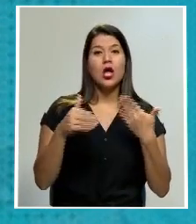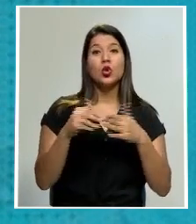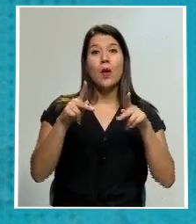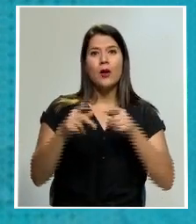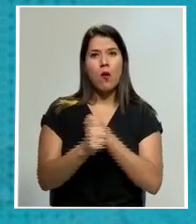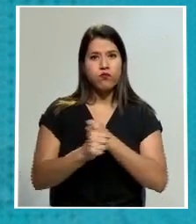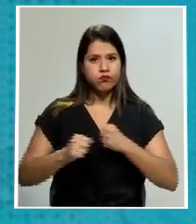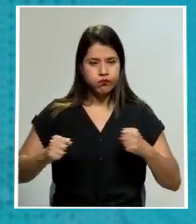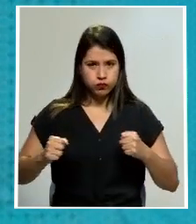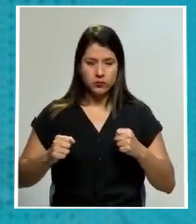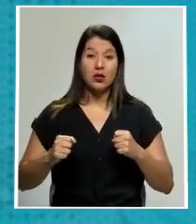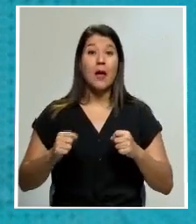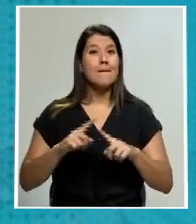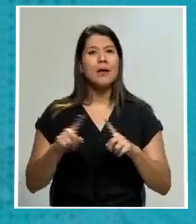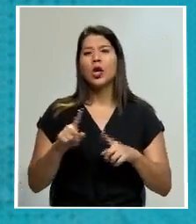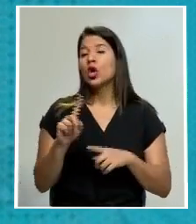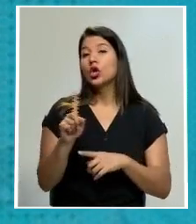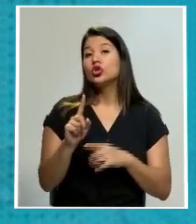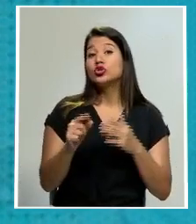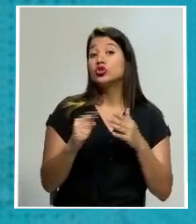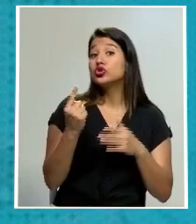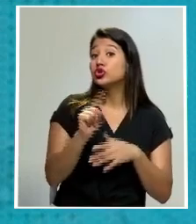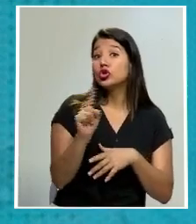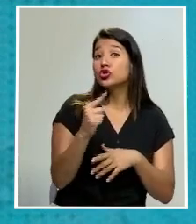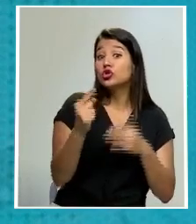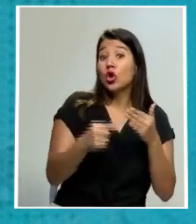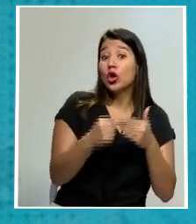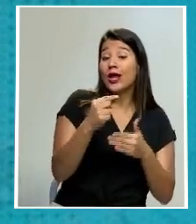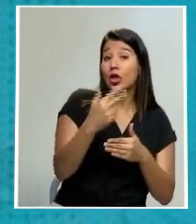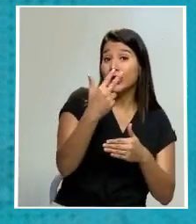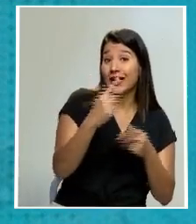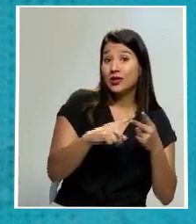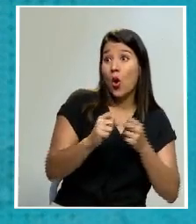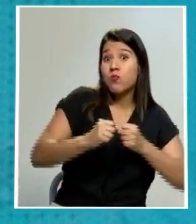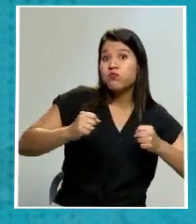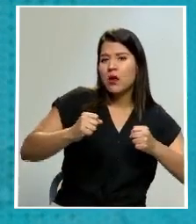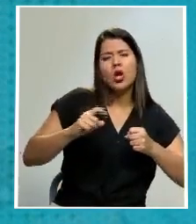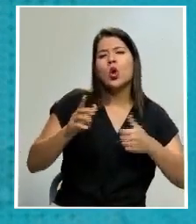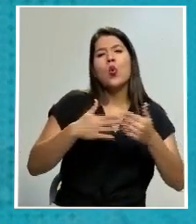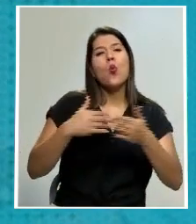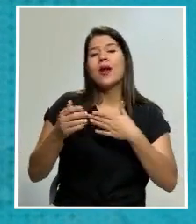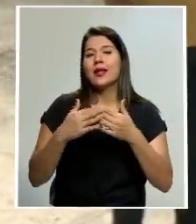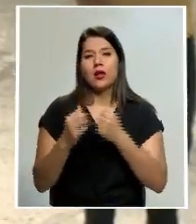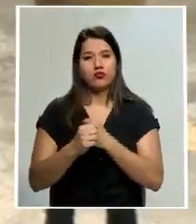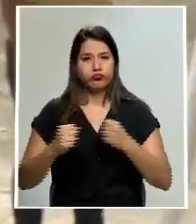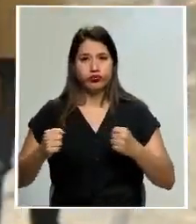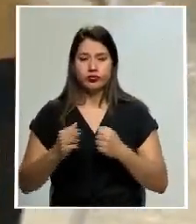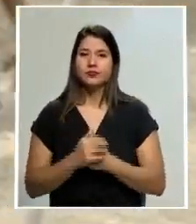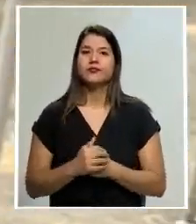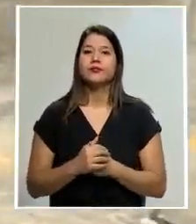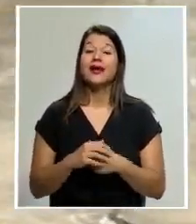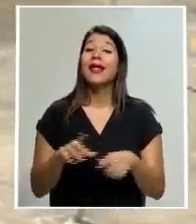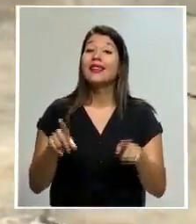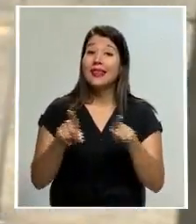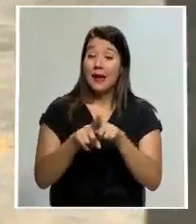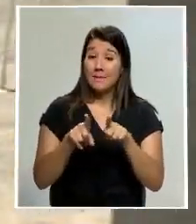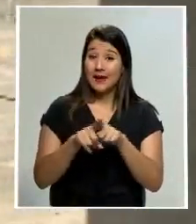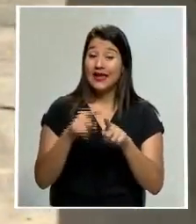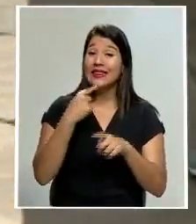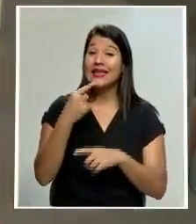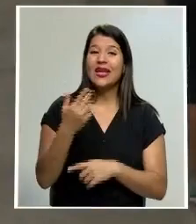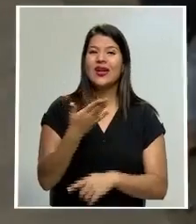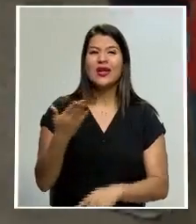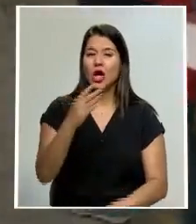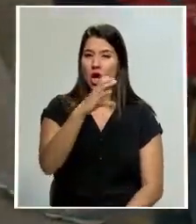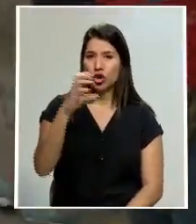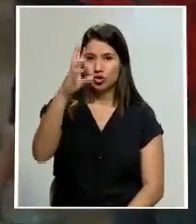no solamente grado 3 y obesidad mórbida como estaba anteriormente por otra parte también confirmaron que Costa